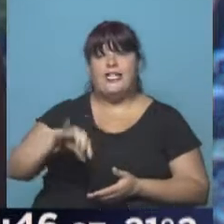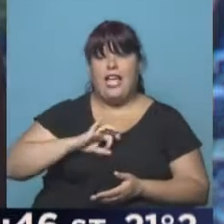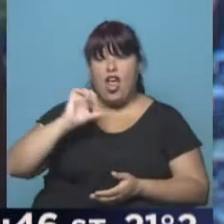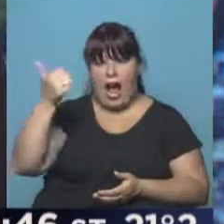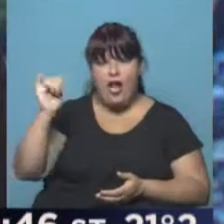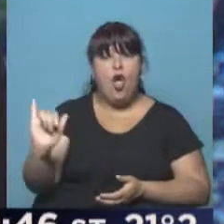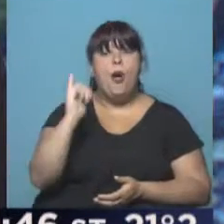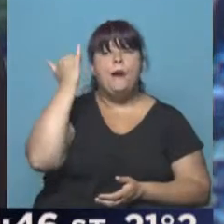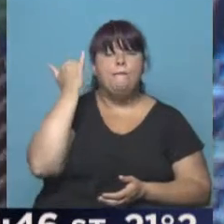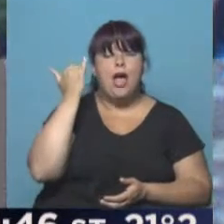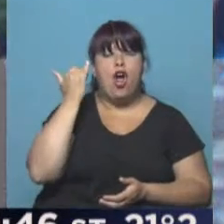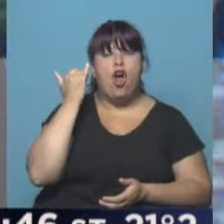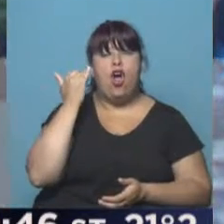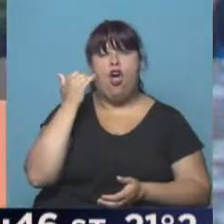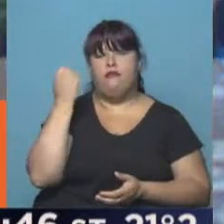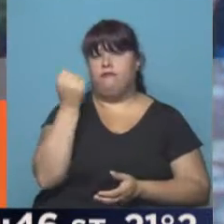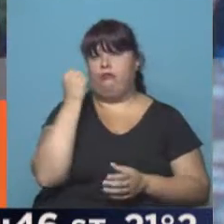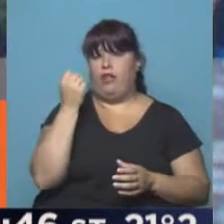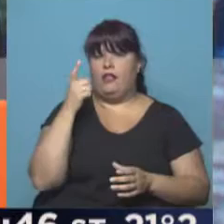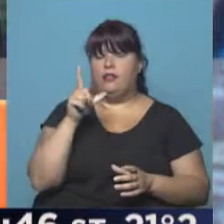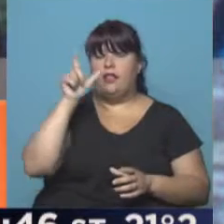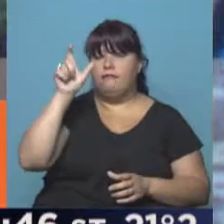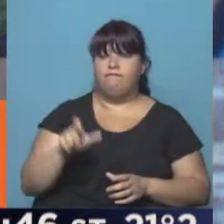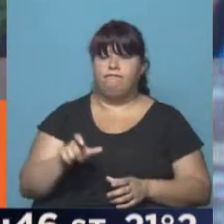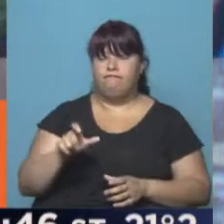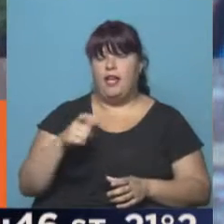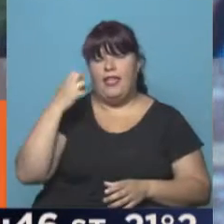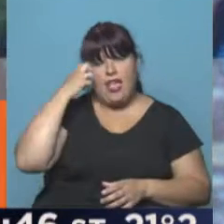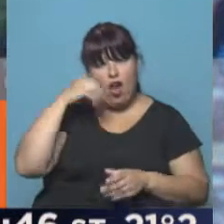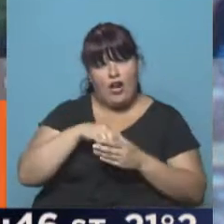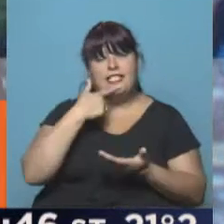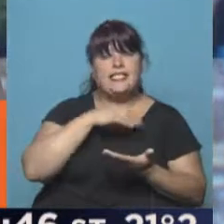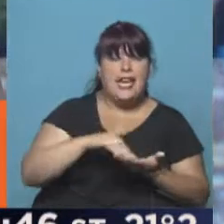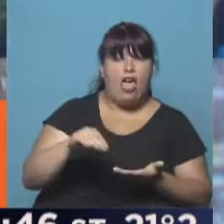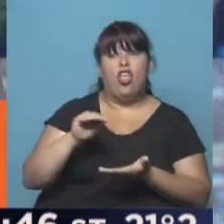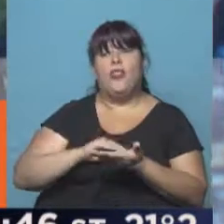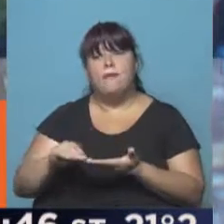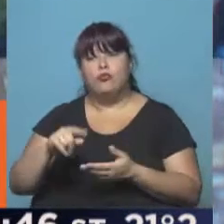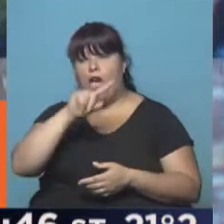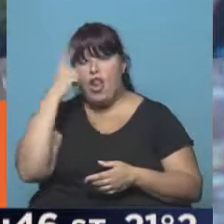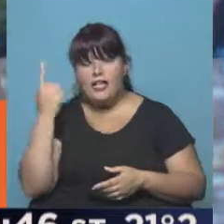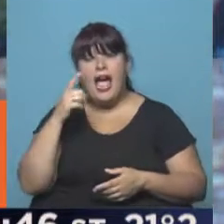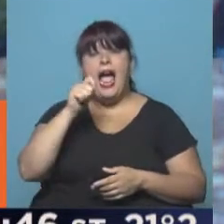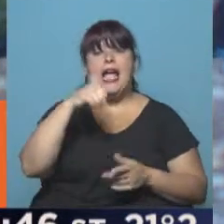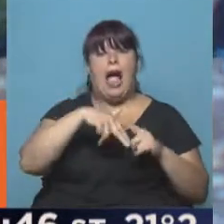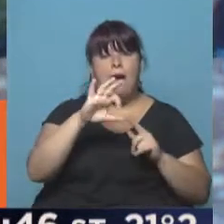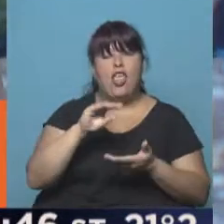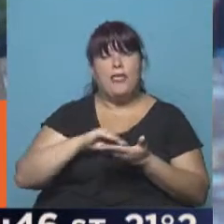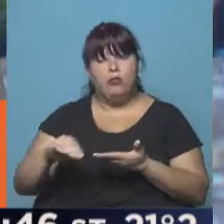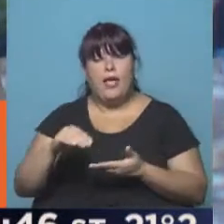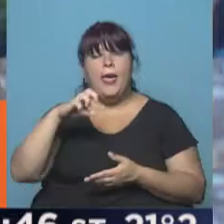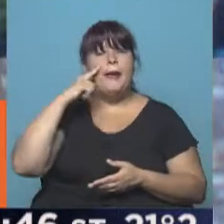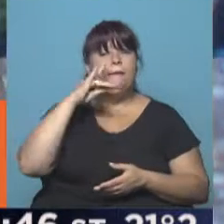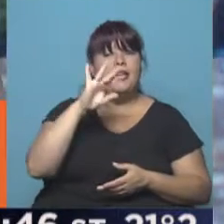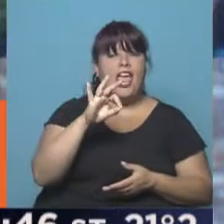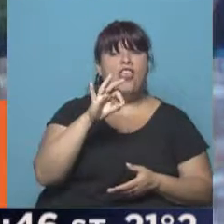como mejores y más distinguidos parlamentarios, senadores y diputados nacionales, Graciela Camaño como diputada, Federico